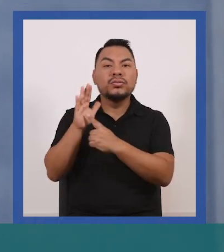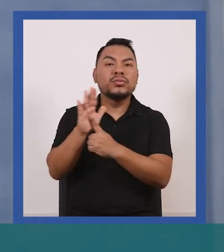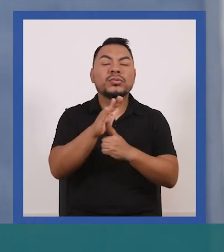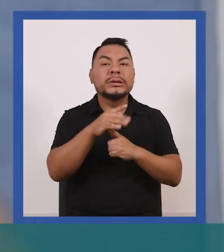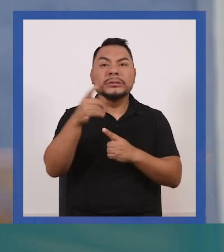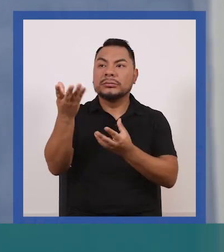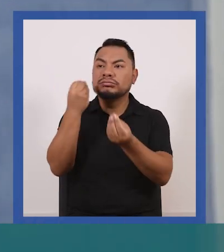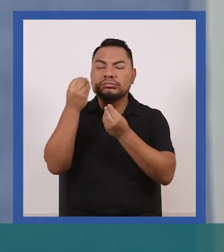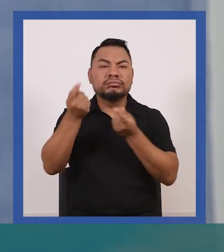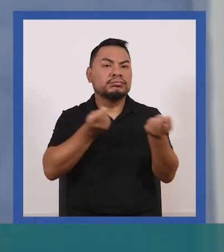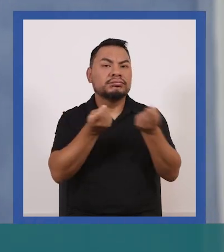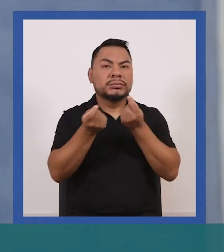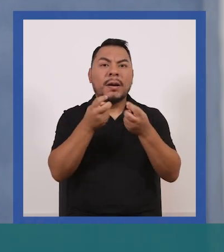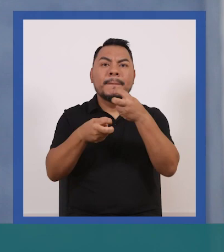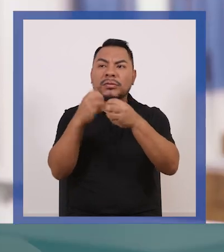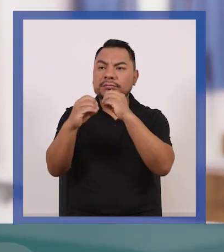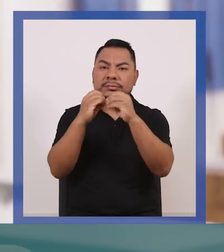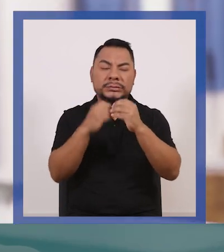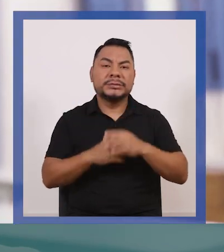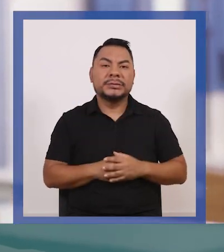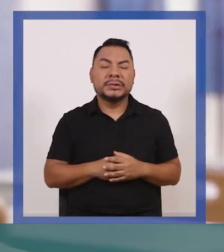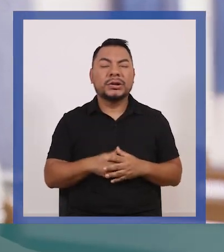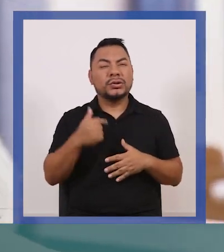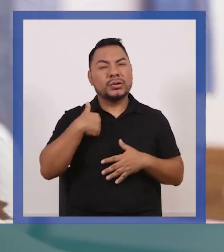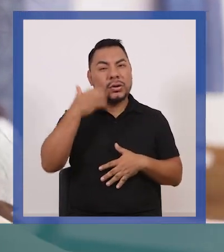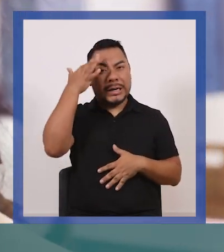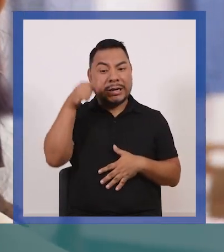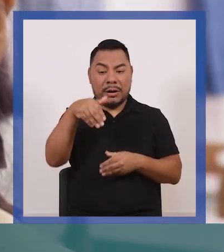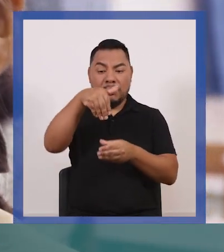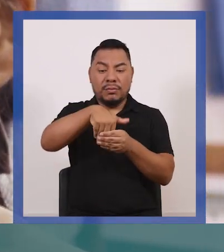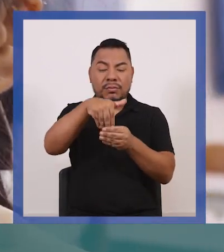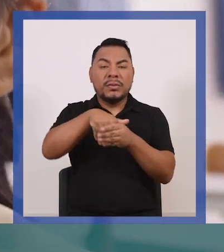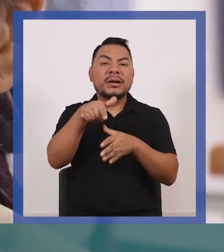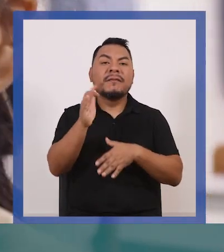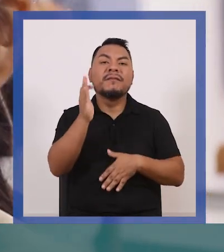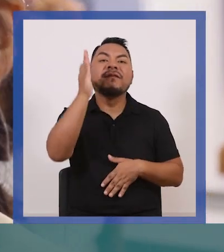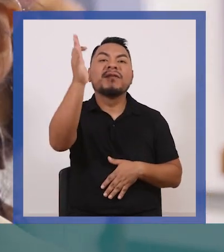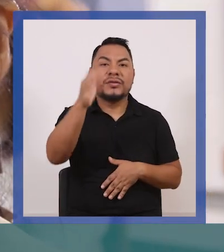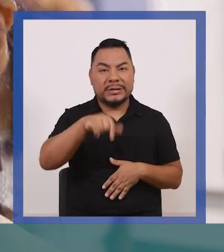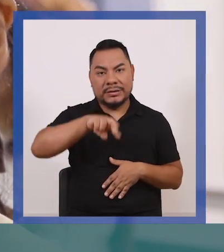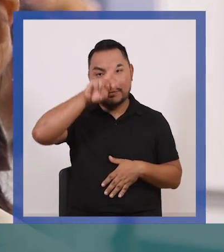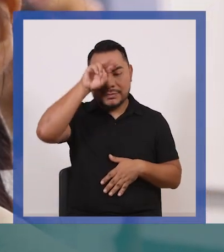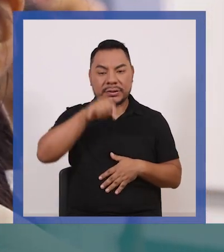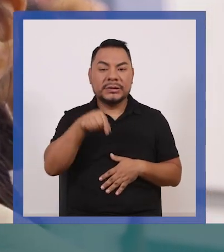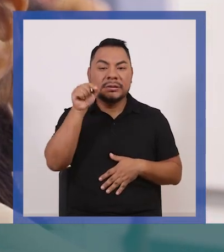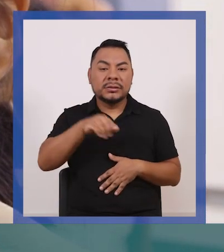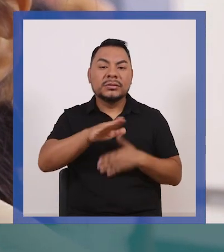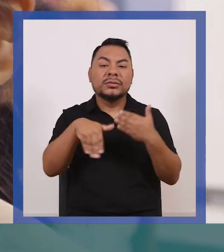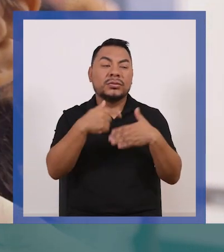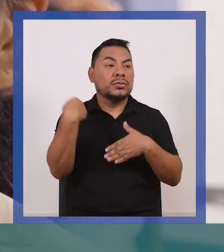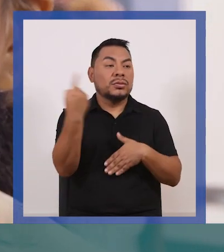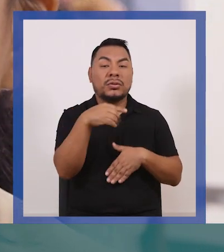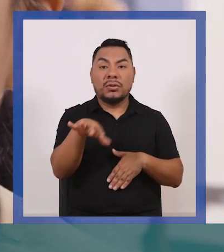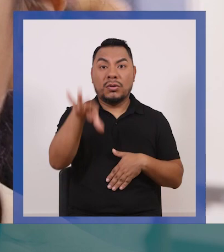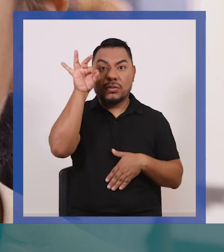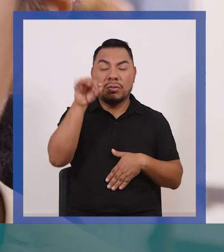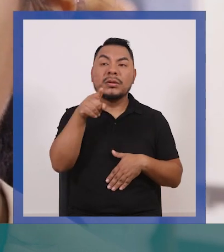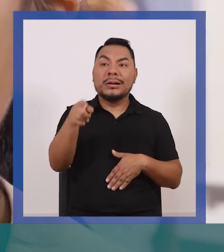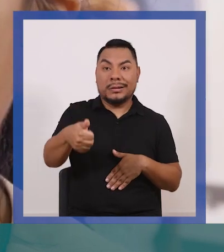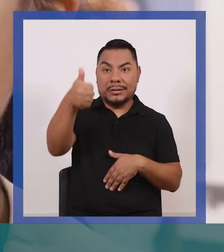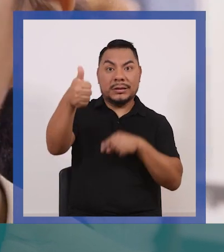dé a conocer nuestras necesidades y problemas. Considero que el voto es el futuro del país, ya que a través de elegir a nuestras